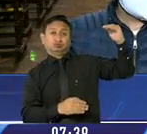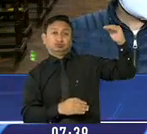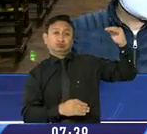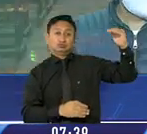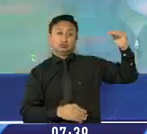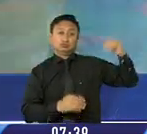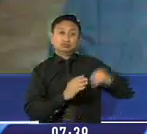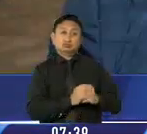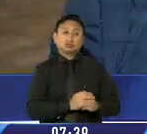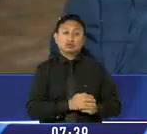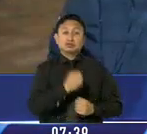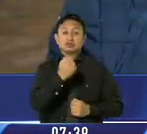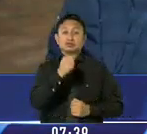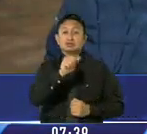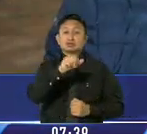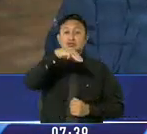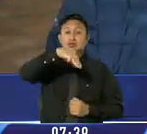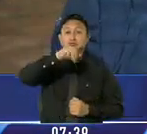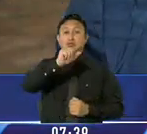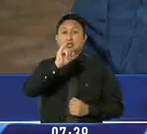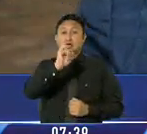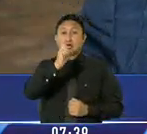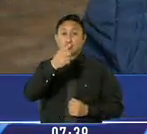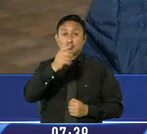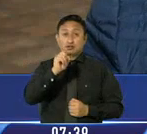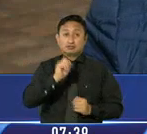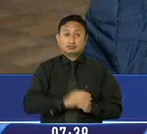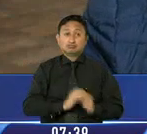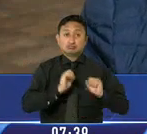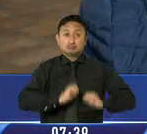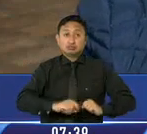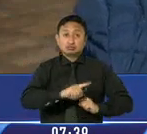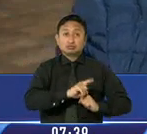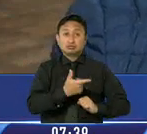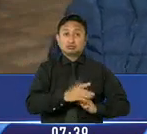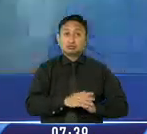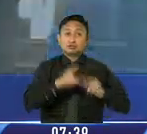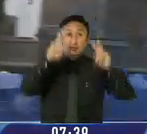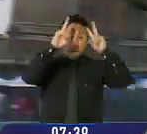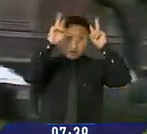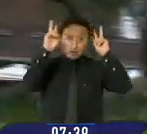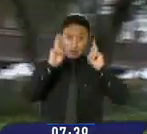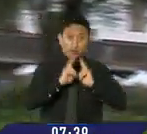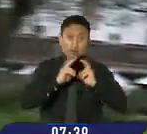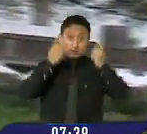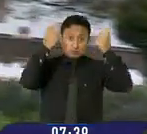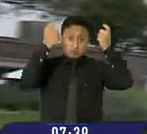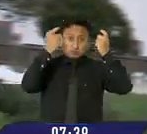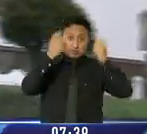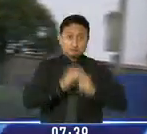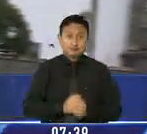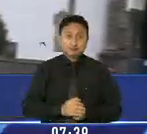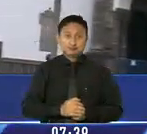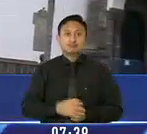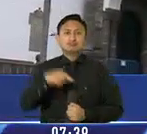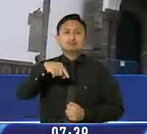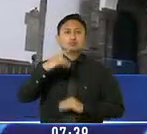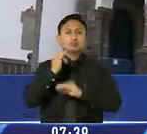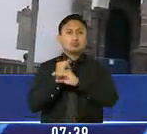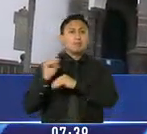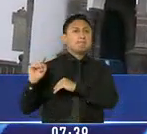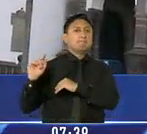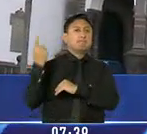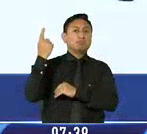una obra de Samaniego. Manuel de Samaniego trabaja la asunción o coronación de la Virgen María. Pero la catedral primada de Quito también envuelve